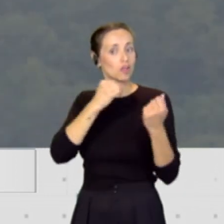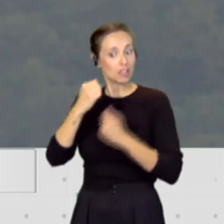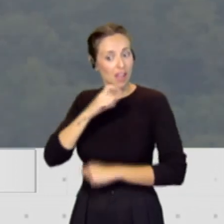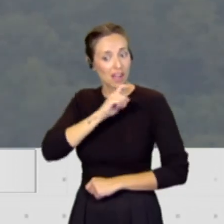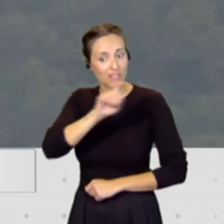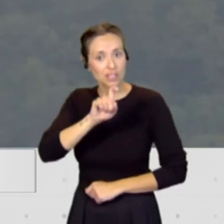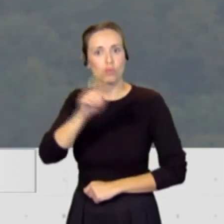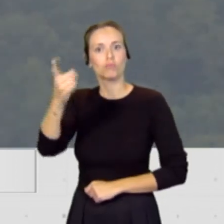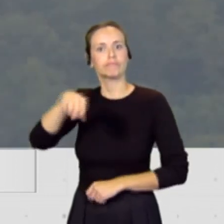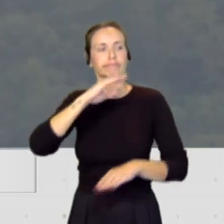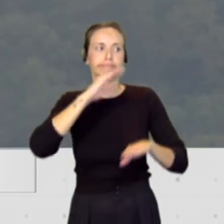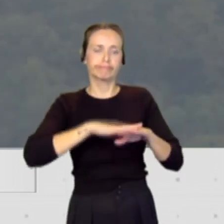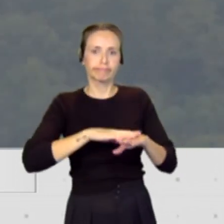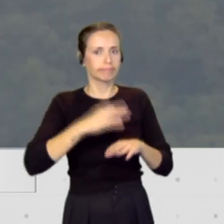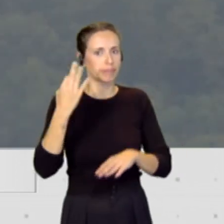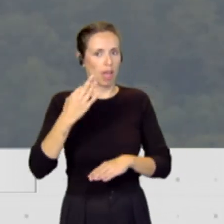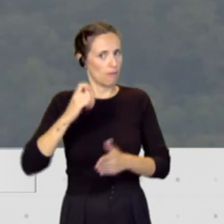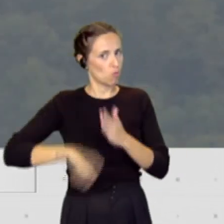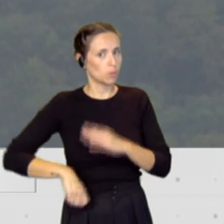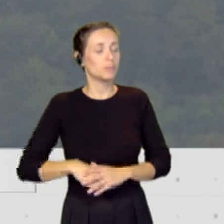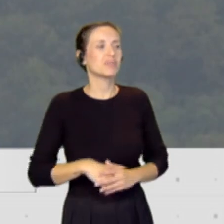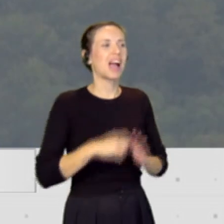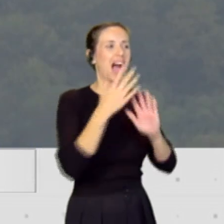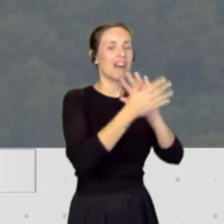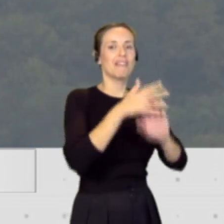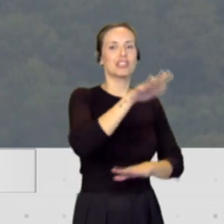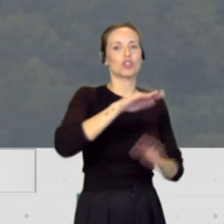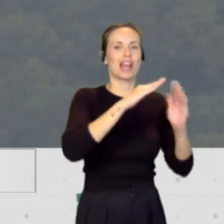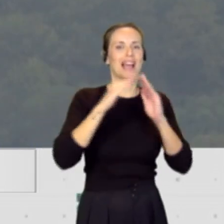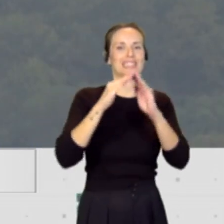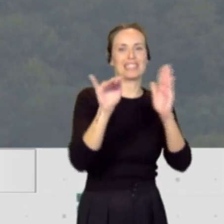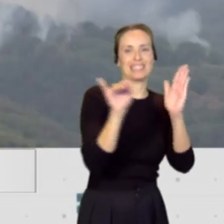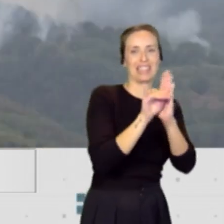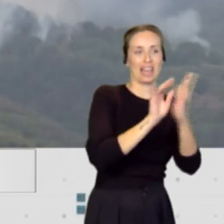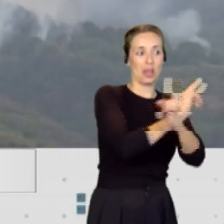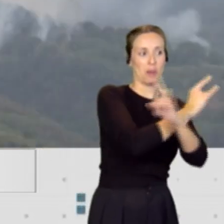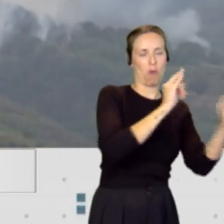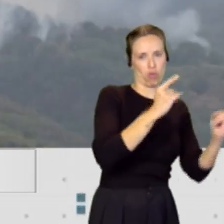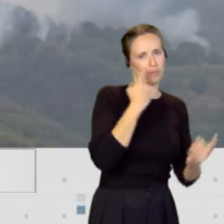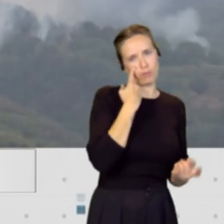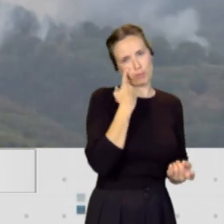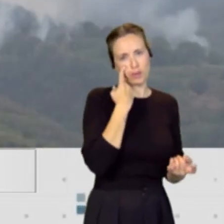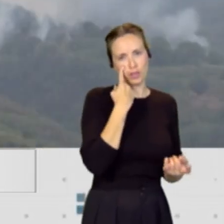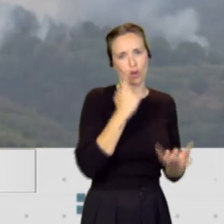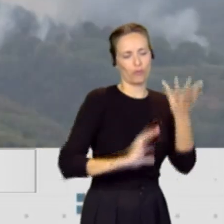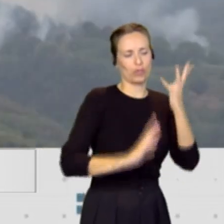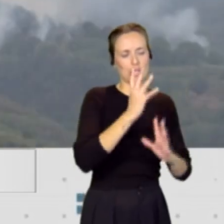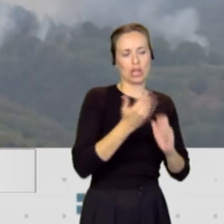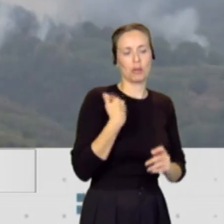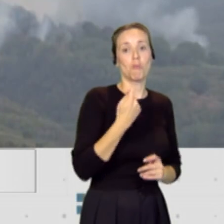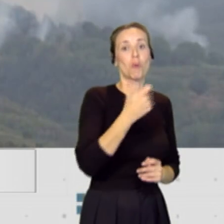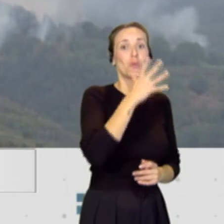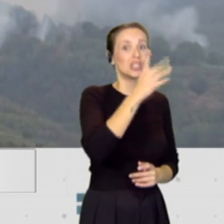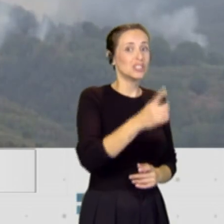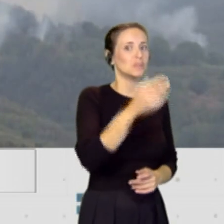que seguirse estrictamente. Usted hablaba de esas zonas de interfaz, quizás lo estamos viendo cada vez con más frecuencia en los últimos incendios, por eso también es importante que la